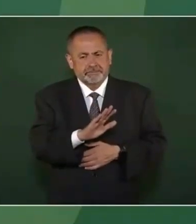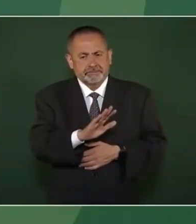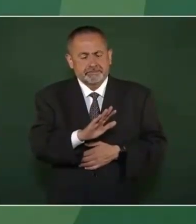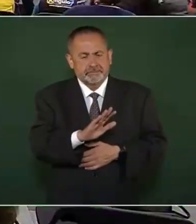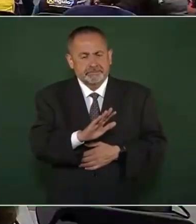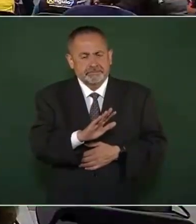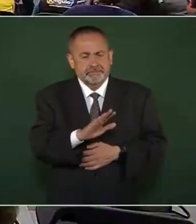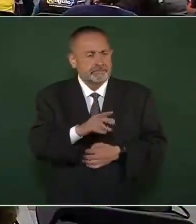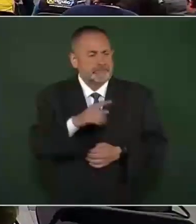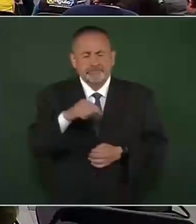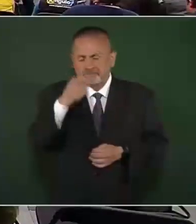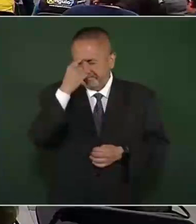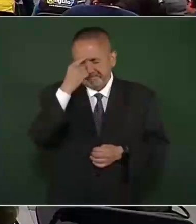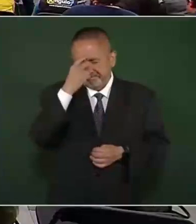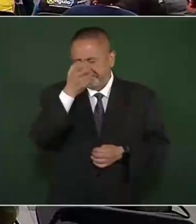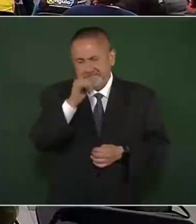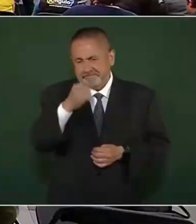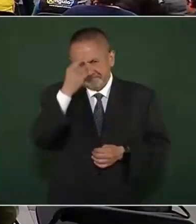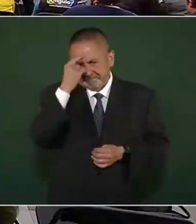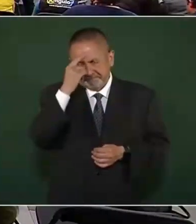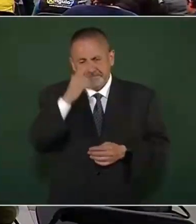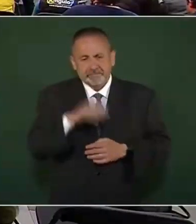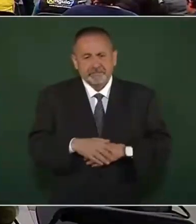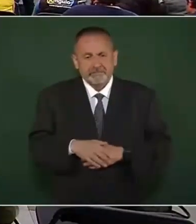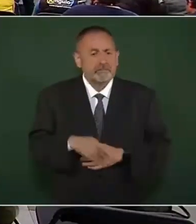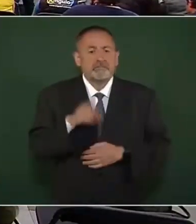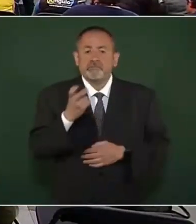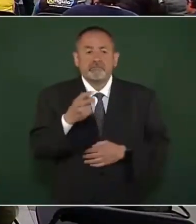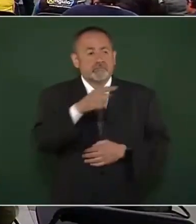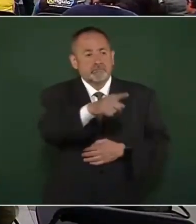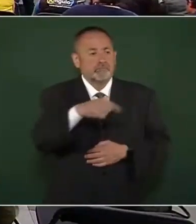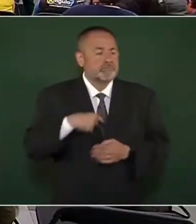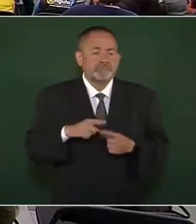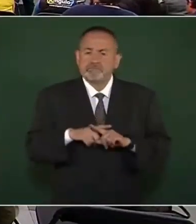de pensar, de ser. Por eso somos muy distintos.